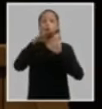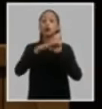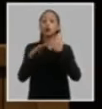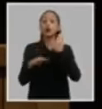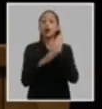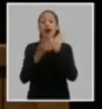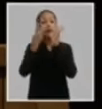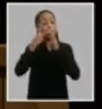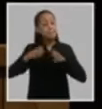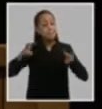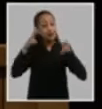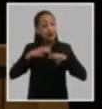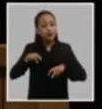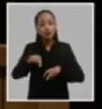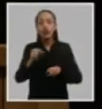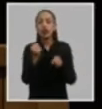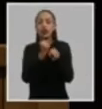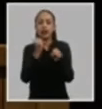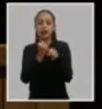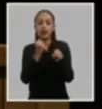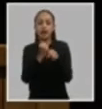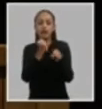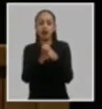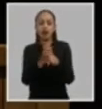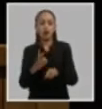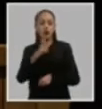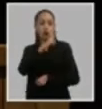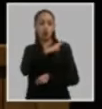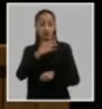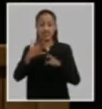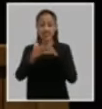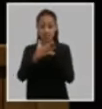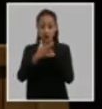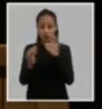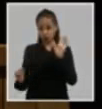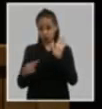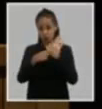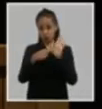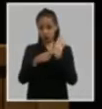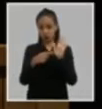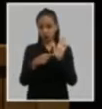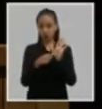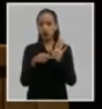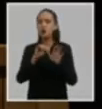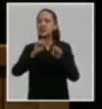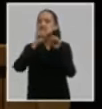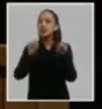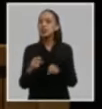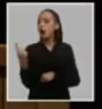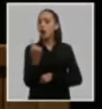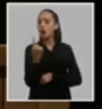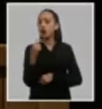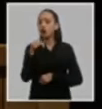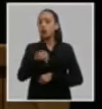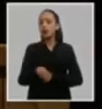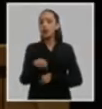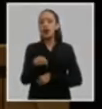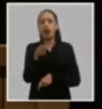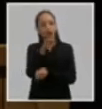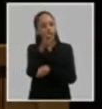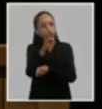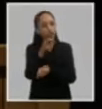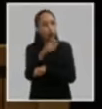actividad de dirección y el trabajo con los cuadros quinto articular un sistema único para la preparación y superación de los cuadros y